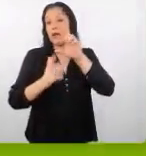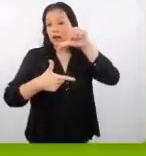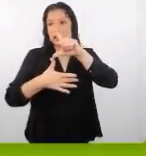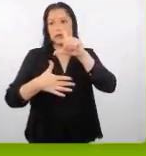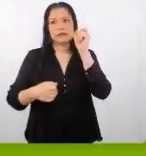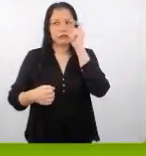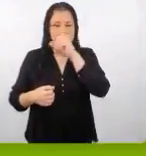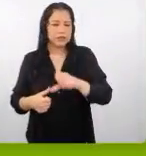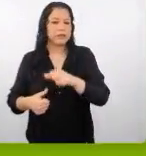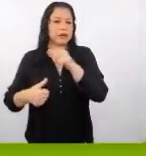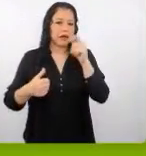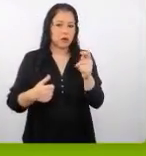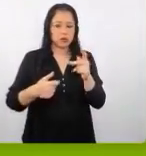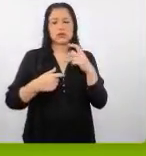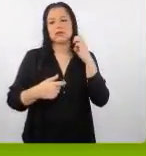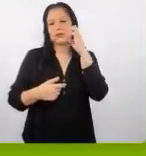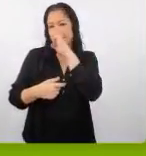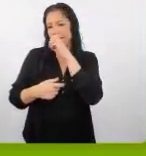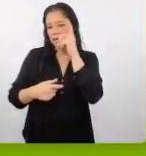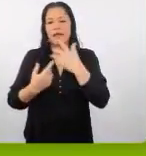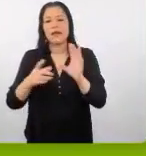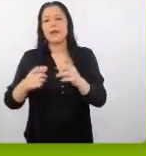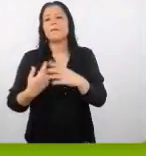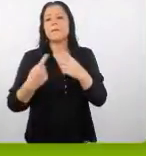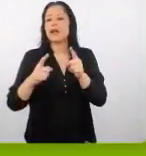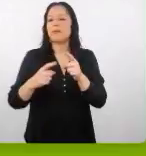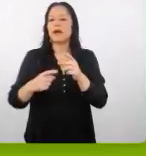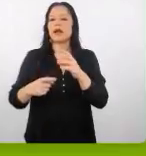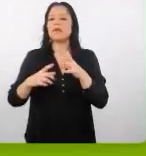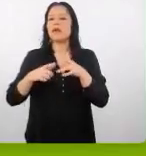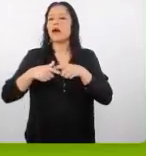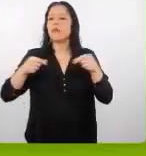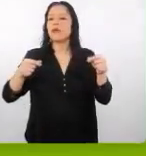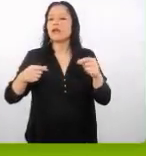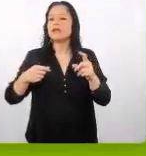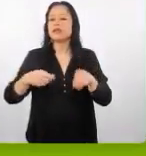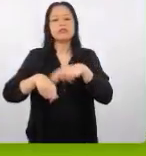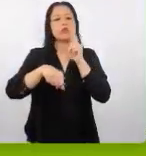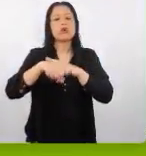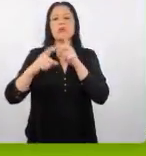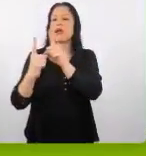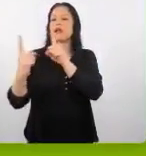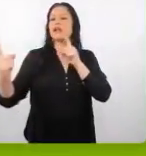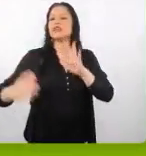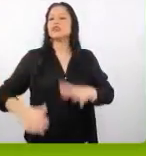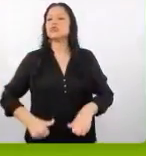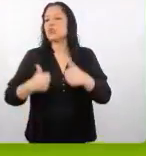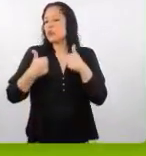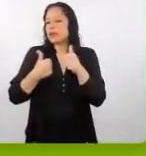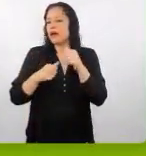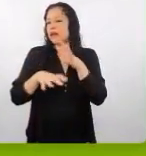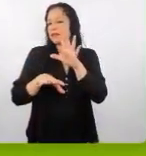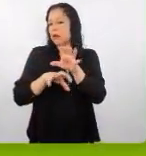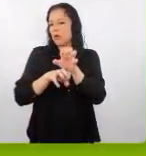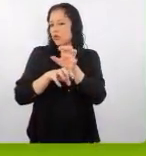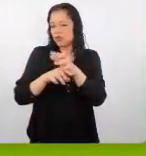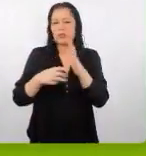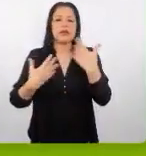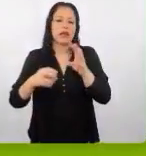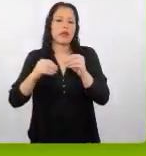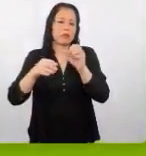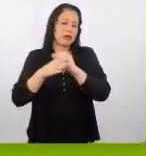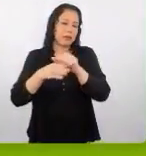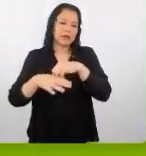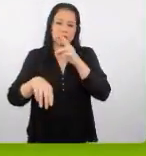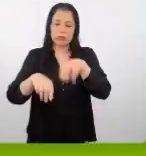otros mercados no para otras naciones también ellos no el distanciamiento social para ellos es algo algo tan clásico tan típico que ya lo practican entonces